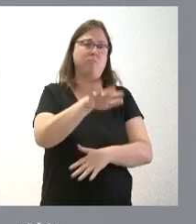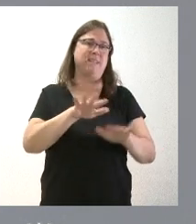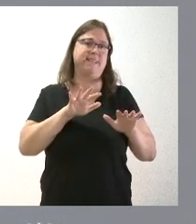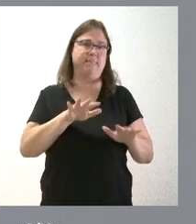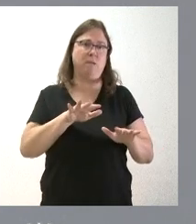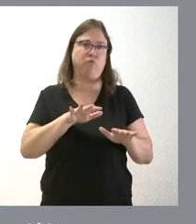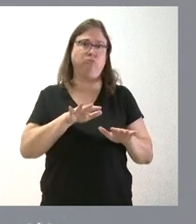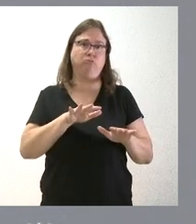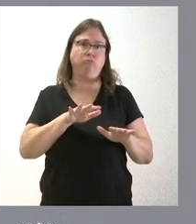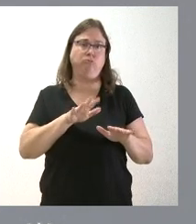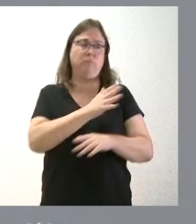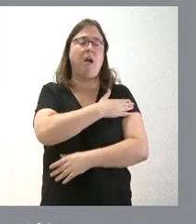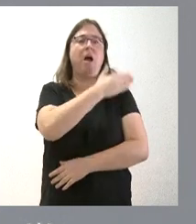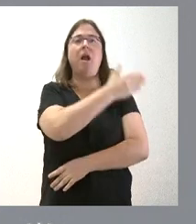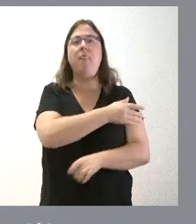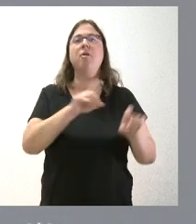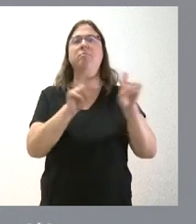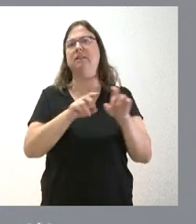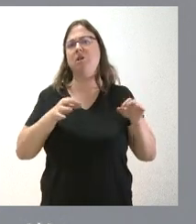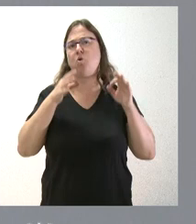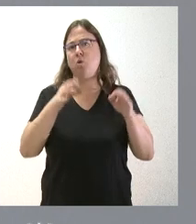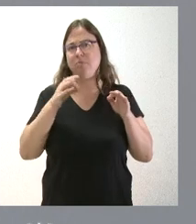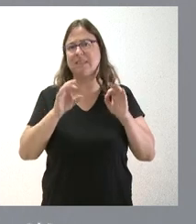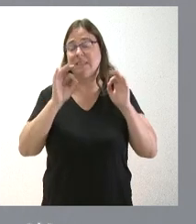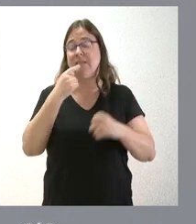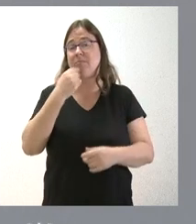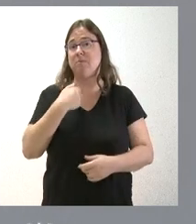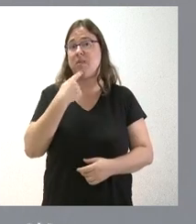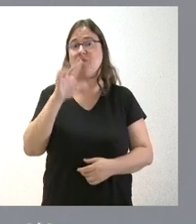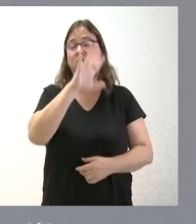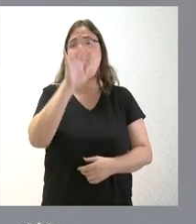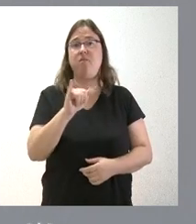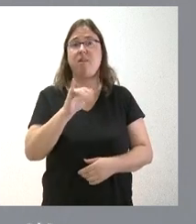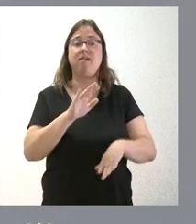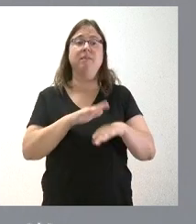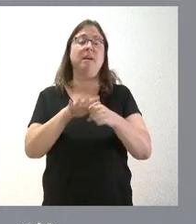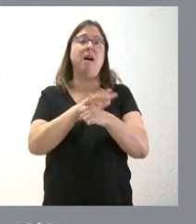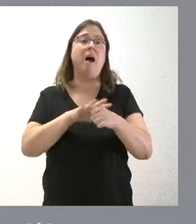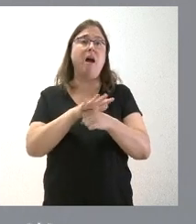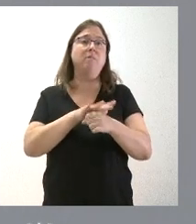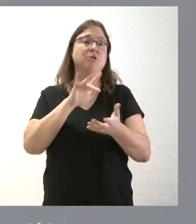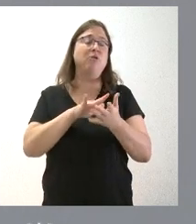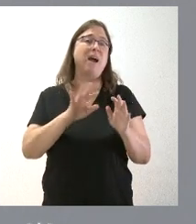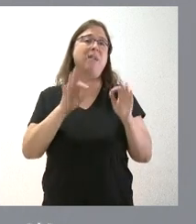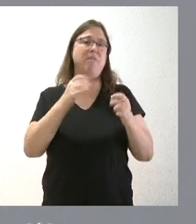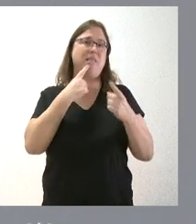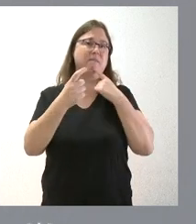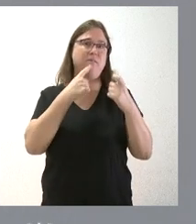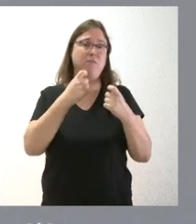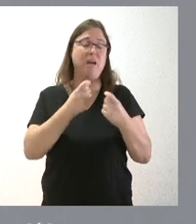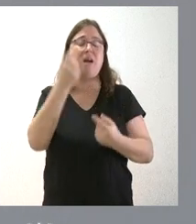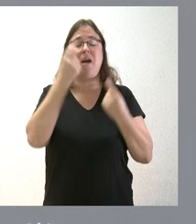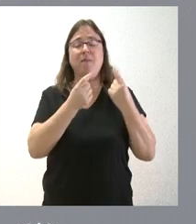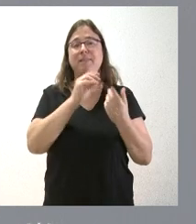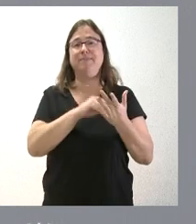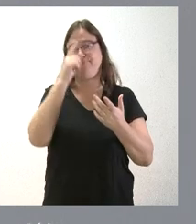al lado de las empresas, como hemos hecho siempre y, especialmente, como usted señala en el Bierzo, que es un área que ha pasado especiales dificultades. A veces se minusvaloraba,